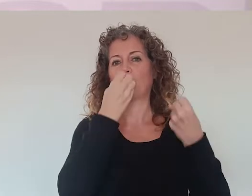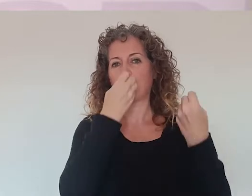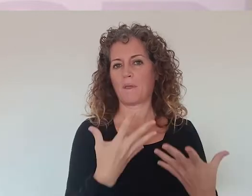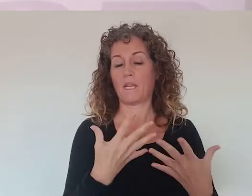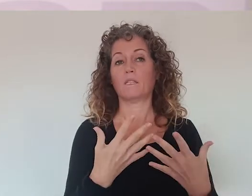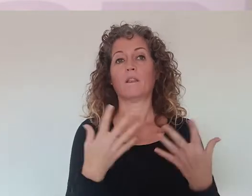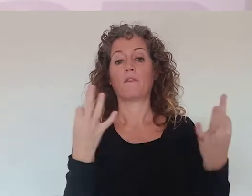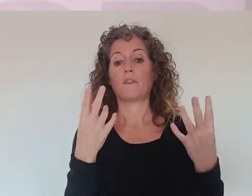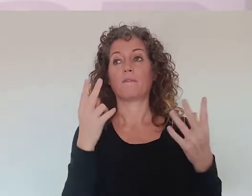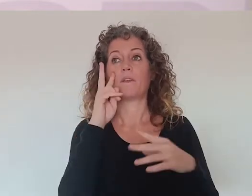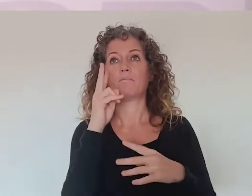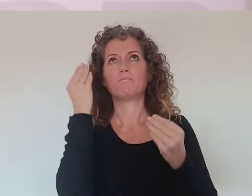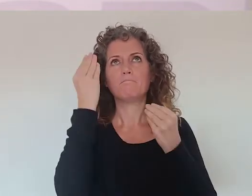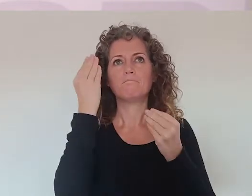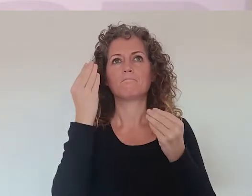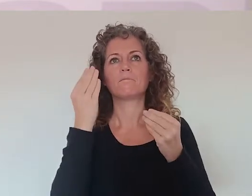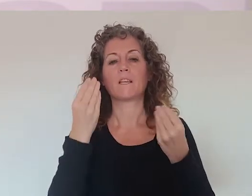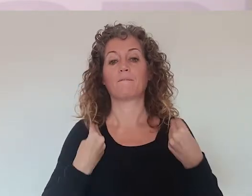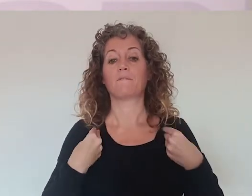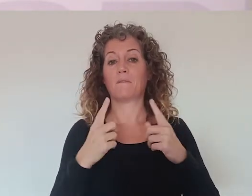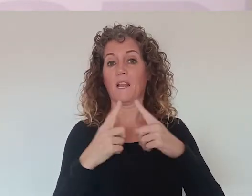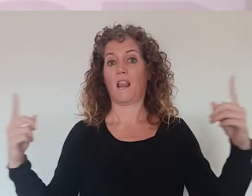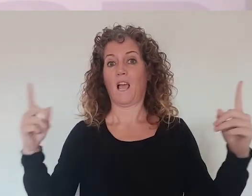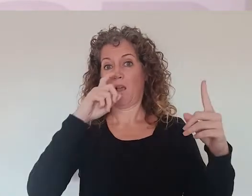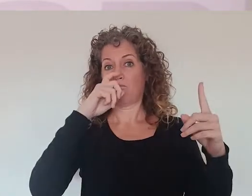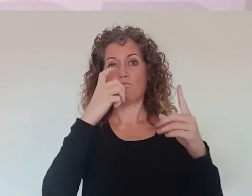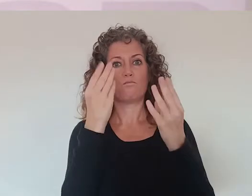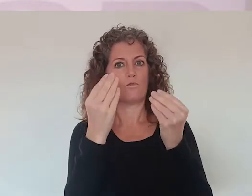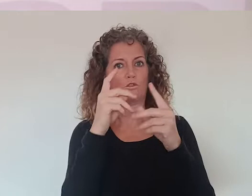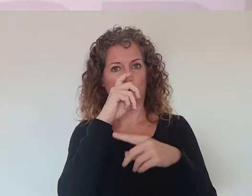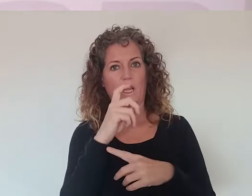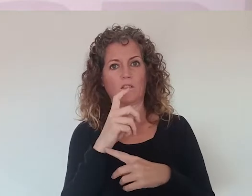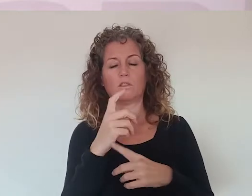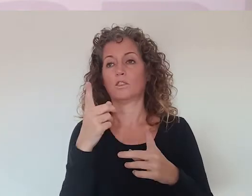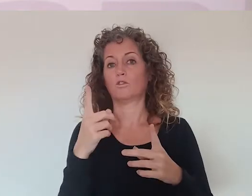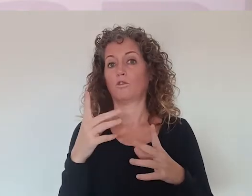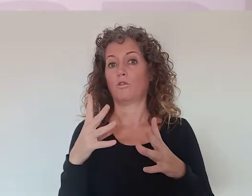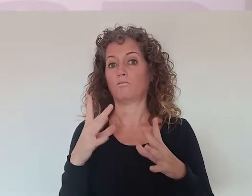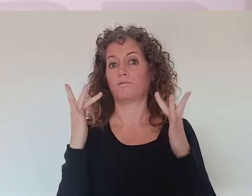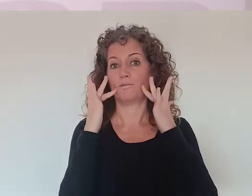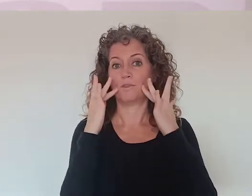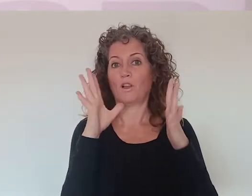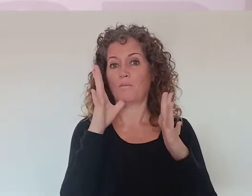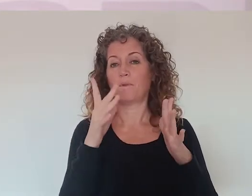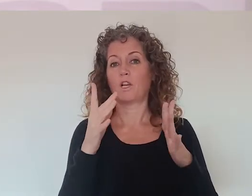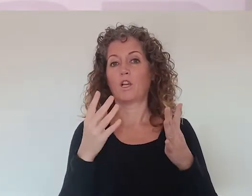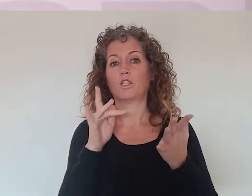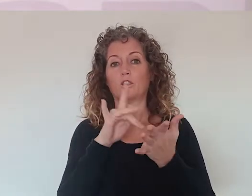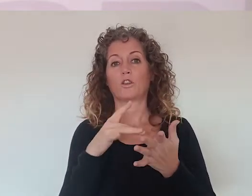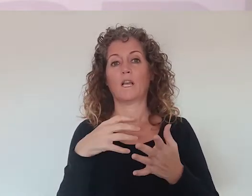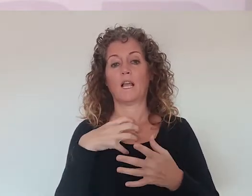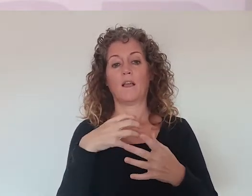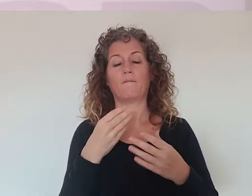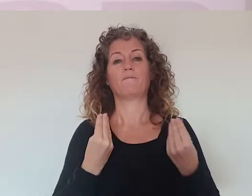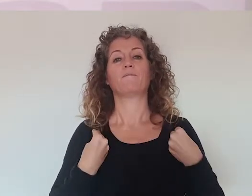Es decir, tenemos que tener en cuenta que vamos a vivir mucho, afortunadamente, eso es una gran alegría, porque incluso